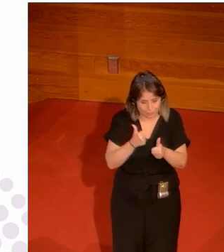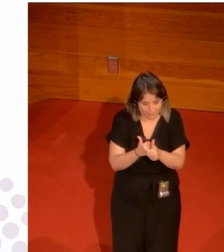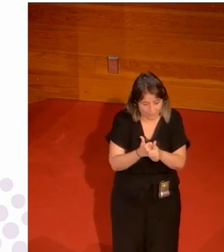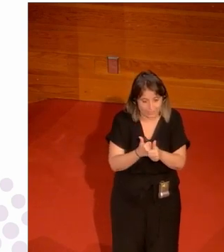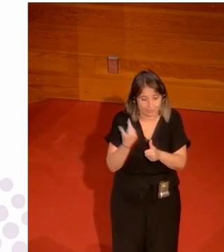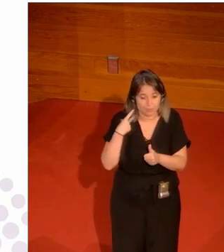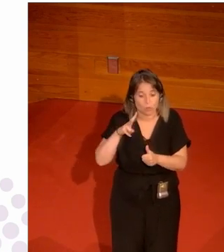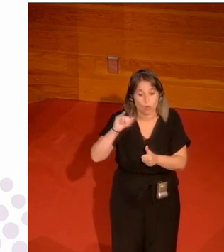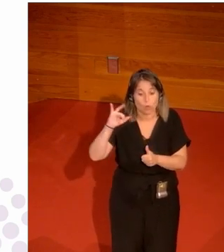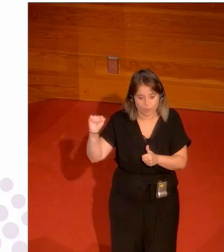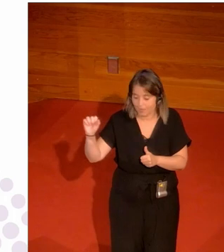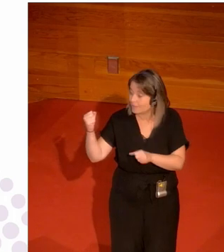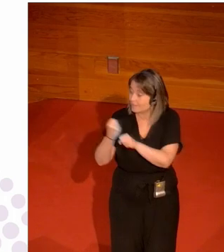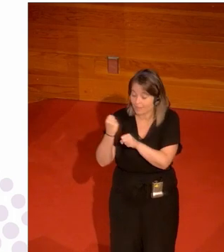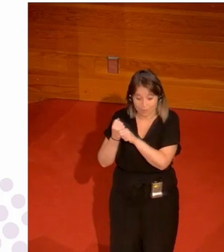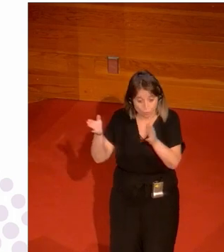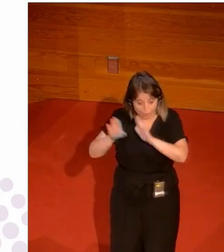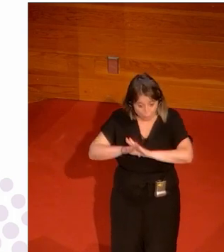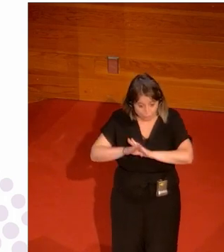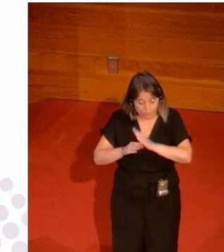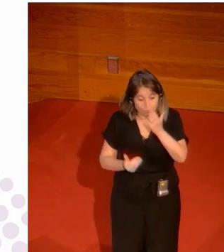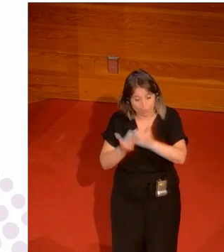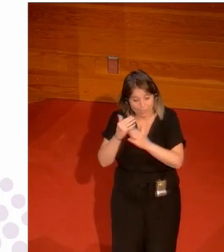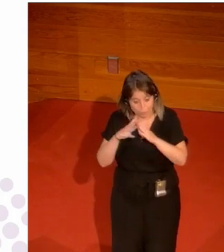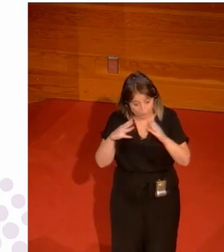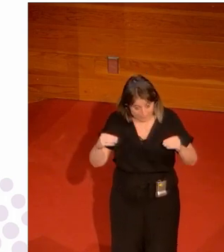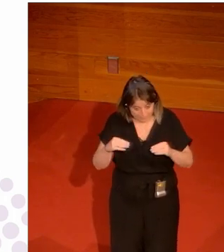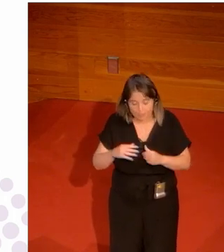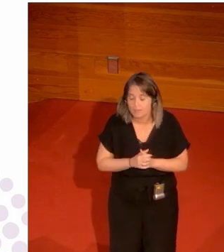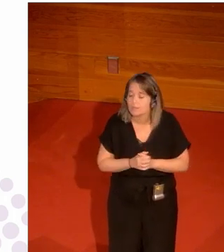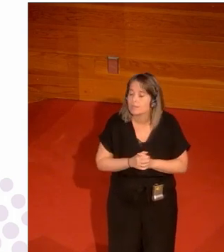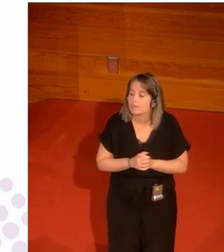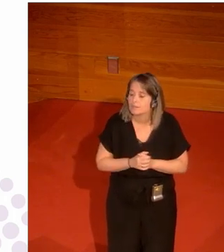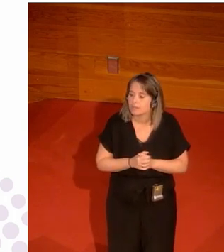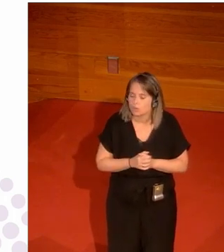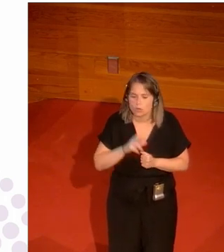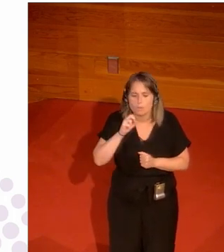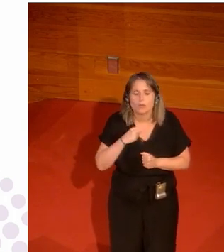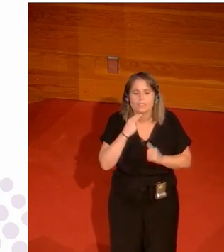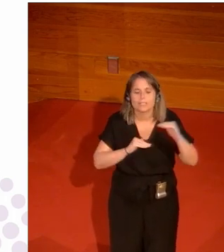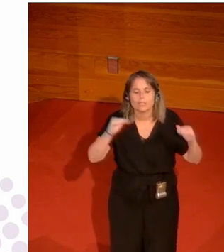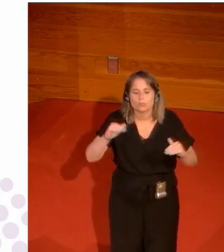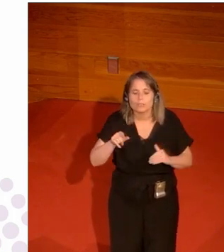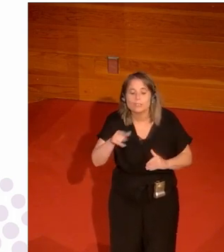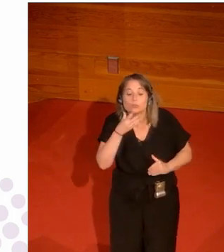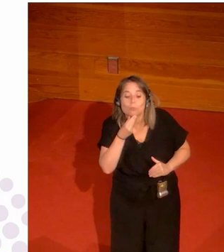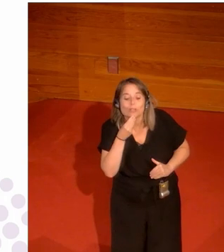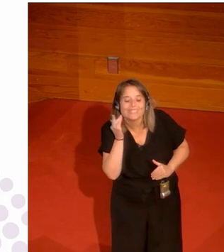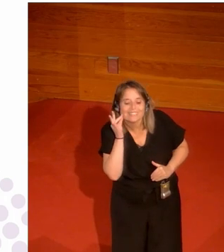en una uvi trabajaba de noche y por la mañana dormía y por la tarde iba a la facultad y decía lo peor es el tono ¿eh? y tú bonita